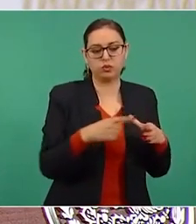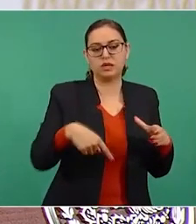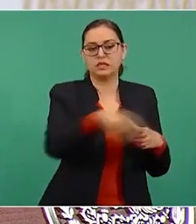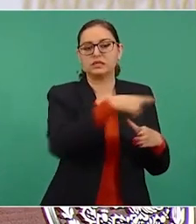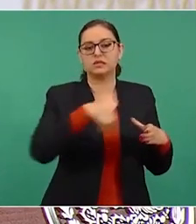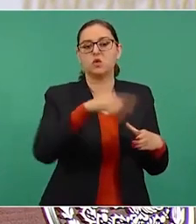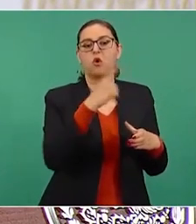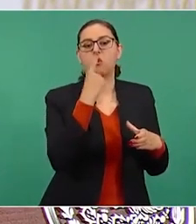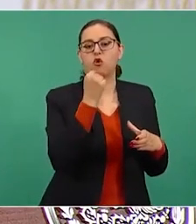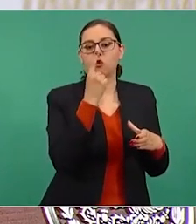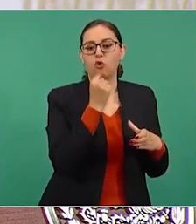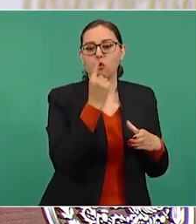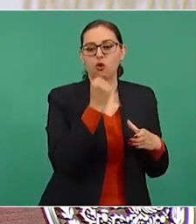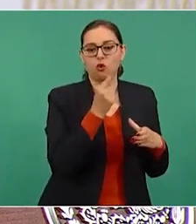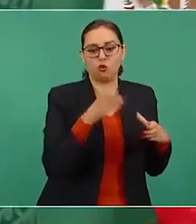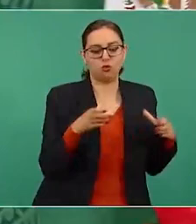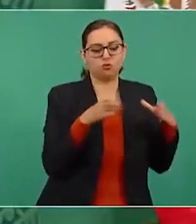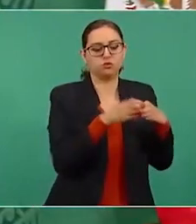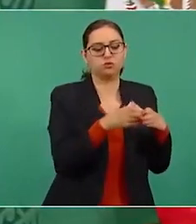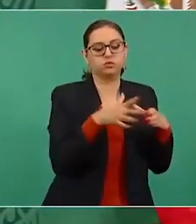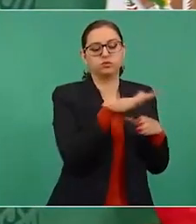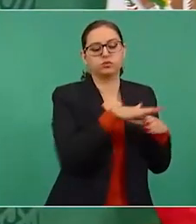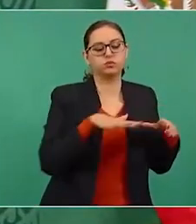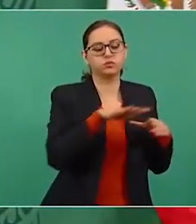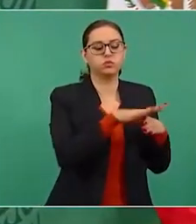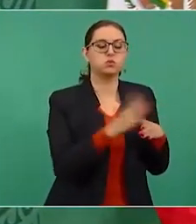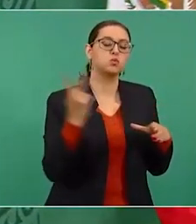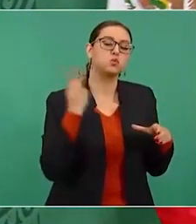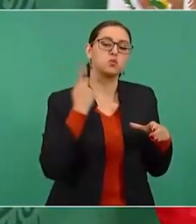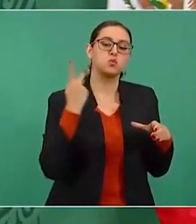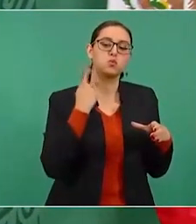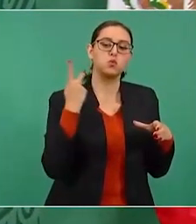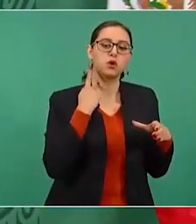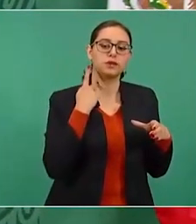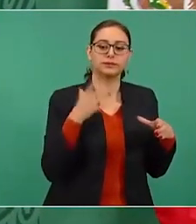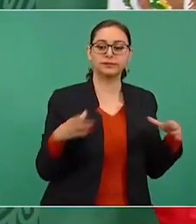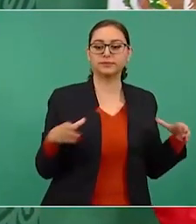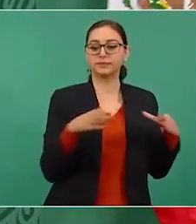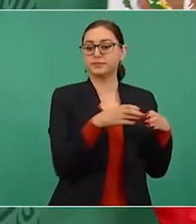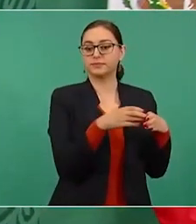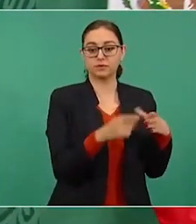la llamada sociedad política.